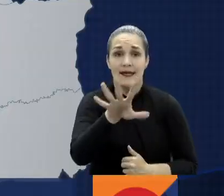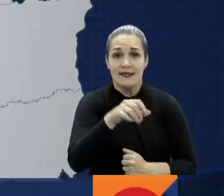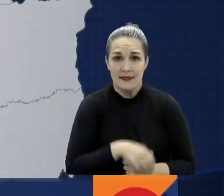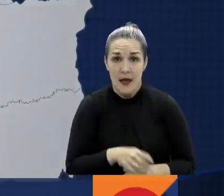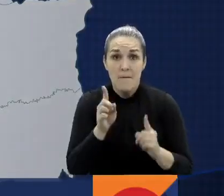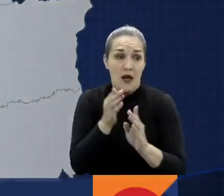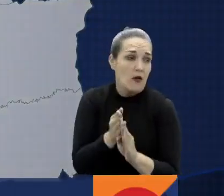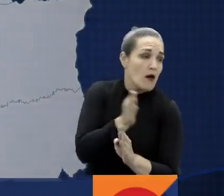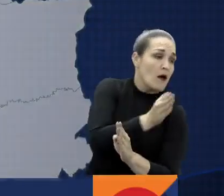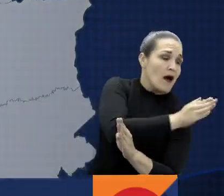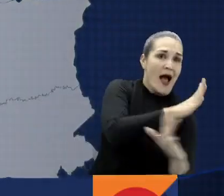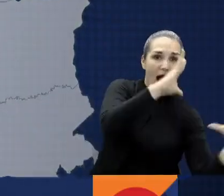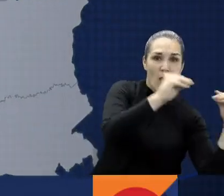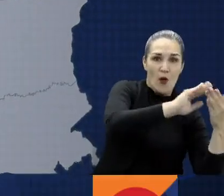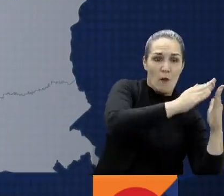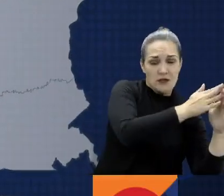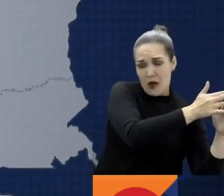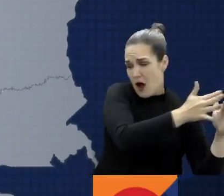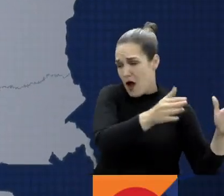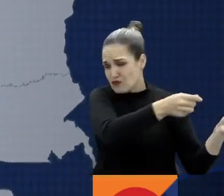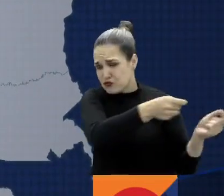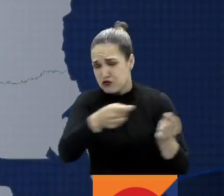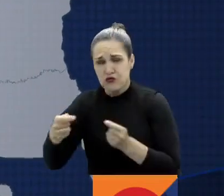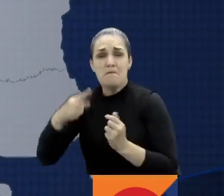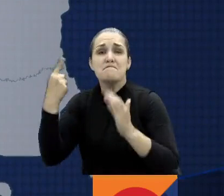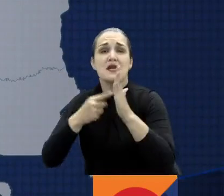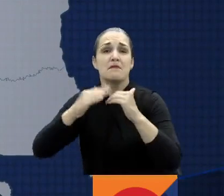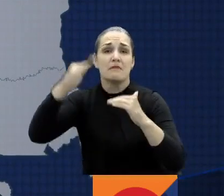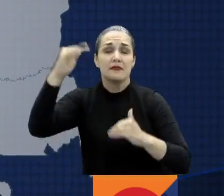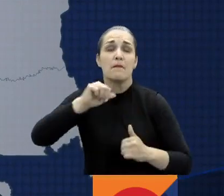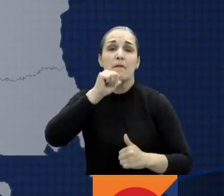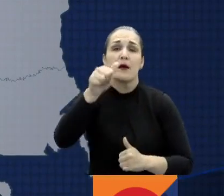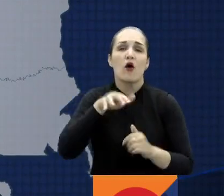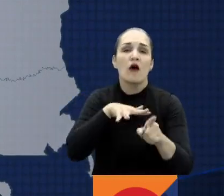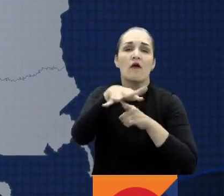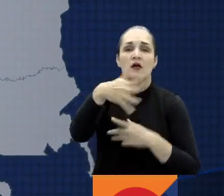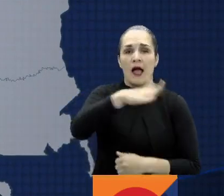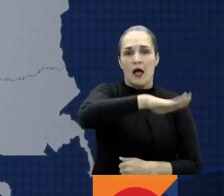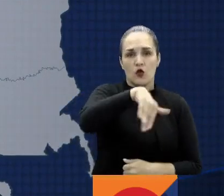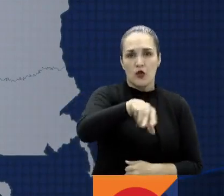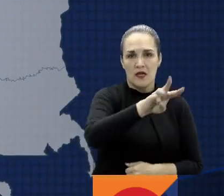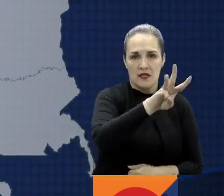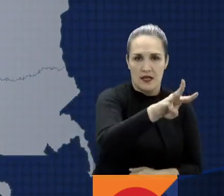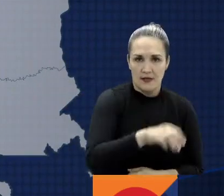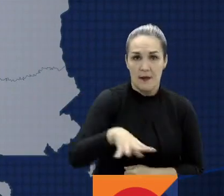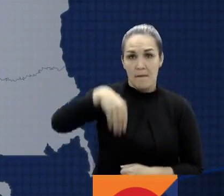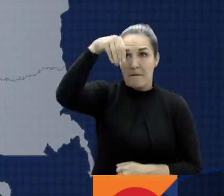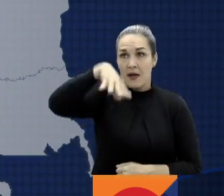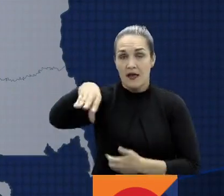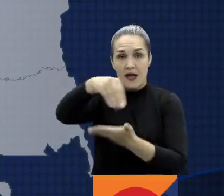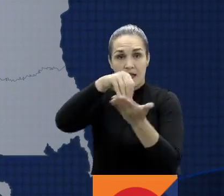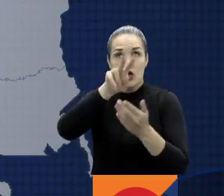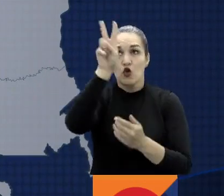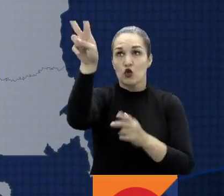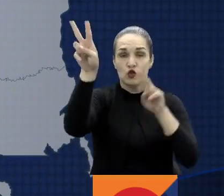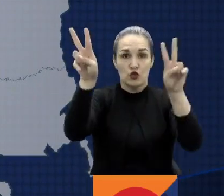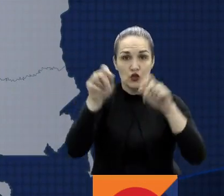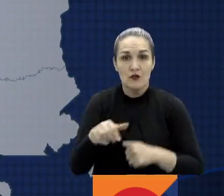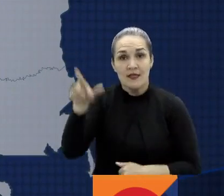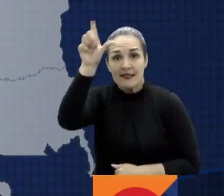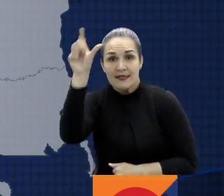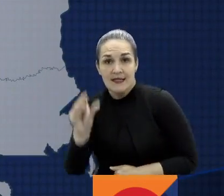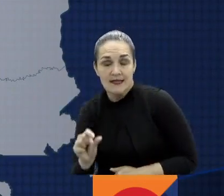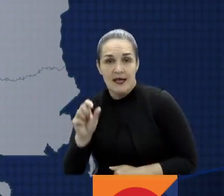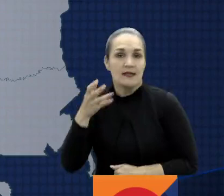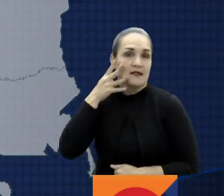Paz. Los departamentos más afectados por las masacres son Antioquia con tres, Magdalena y Atlántico con dos, Cesar, Norte de